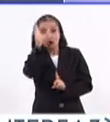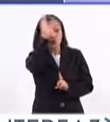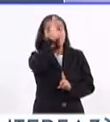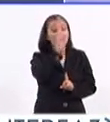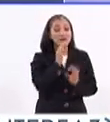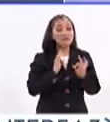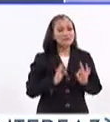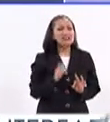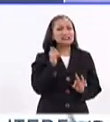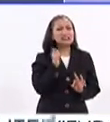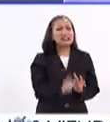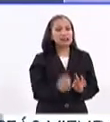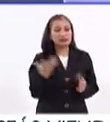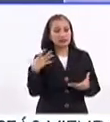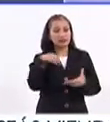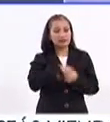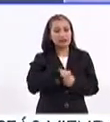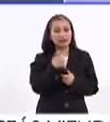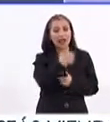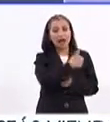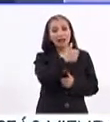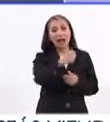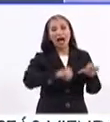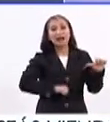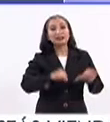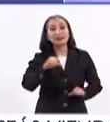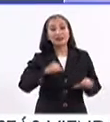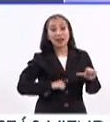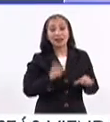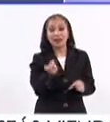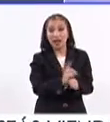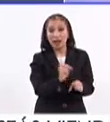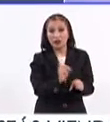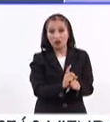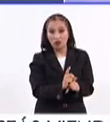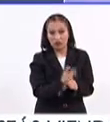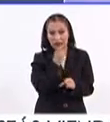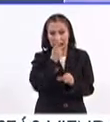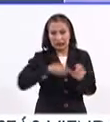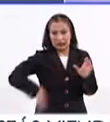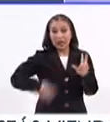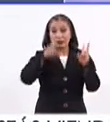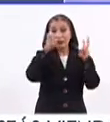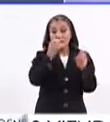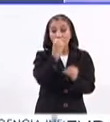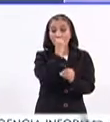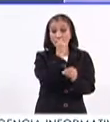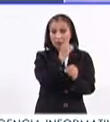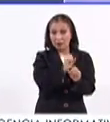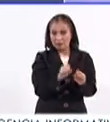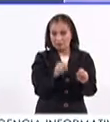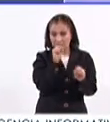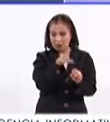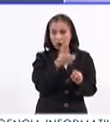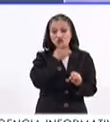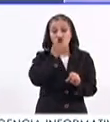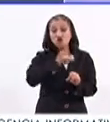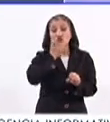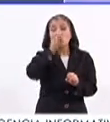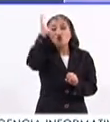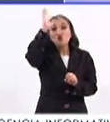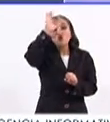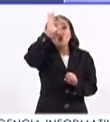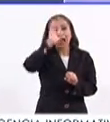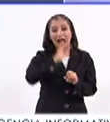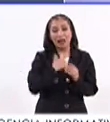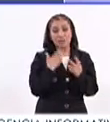cultura física sin duda alguna viene insertada en cada una de las actividades que realizamos en nuestro día a día. Ya lo decíamos, el tema de la alimentación es parte de esa cultura que tenemos que